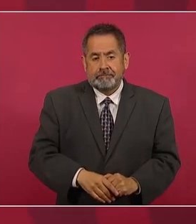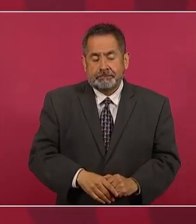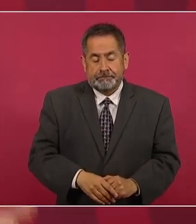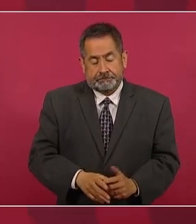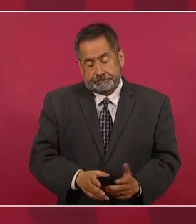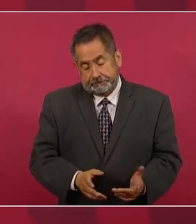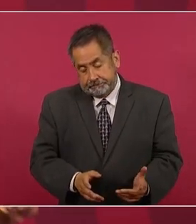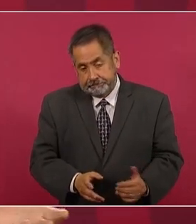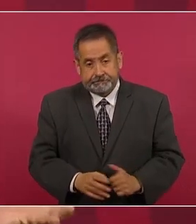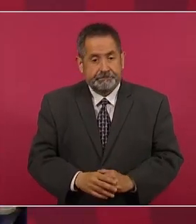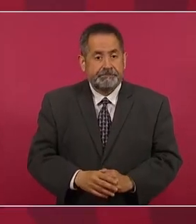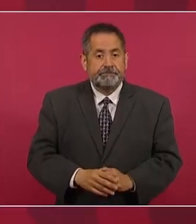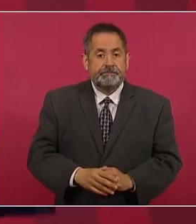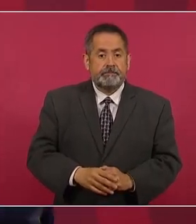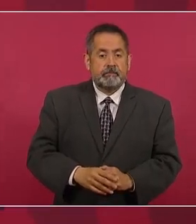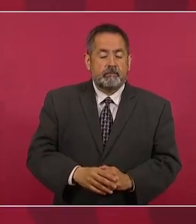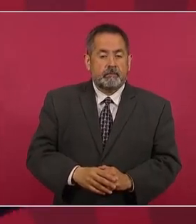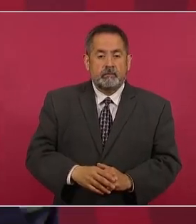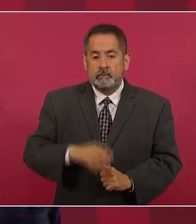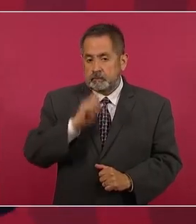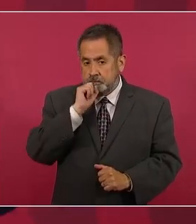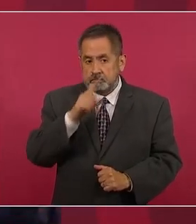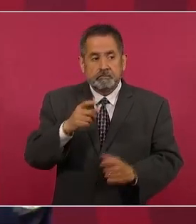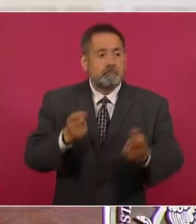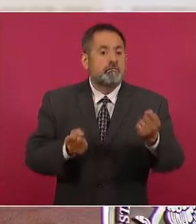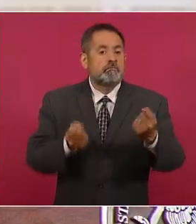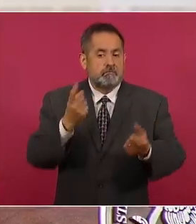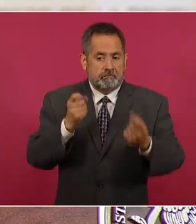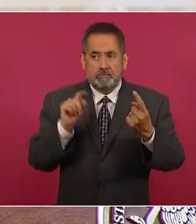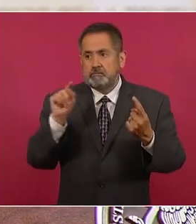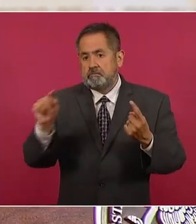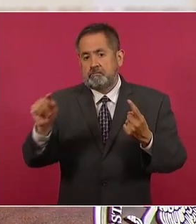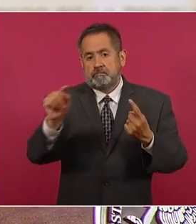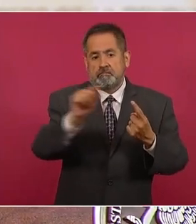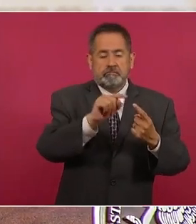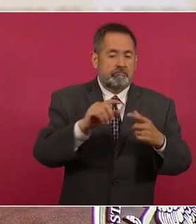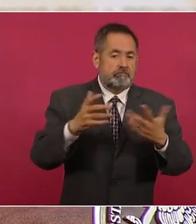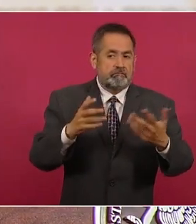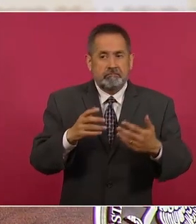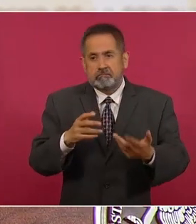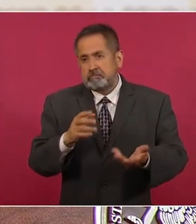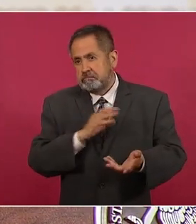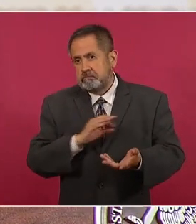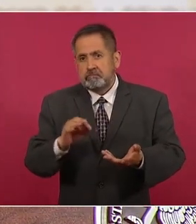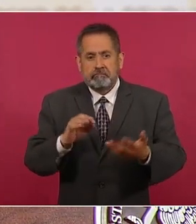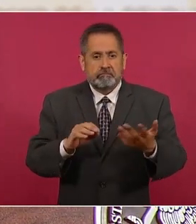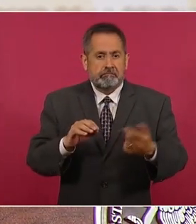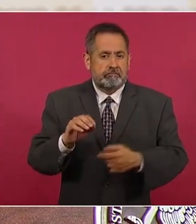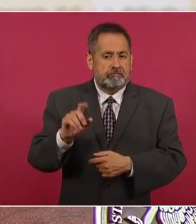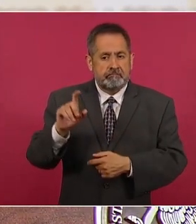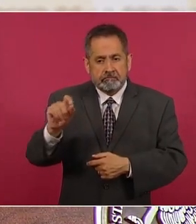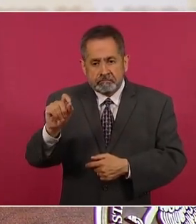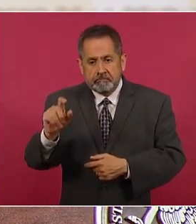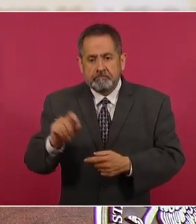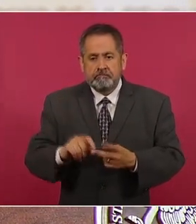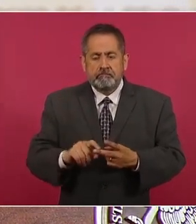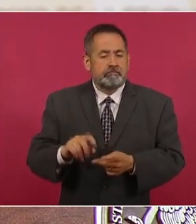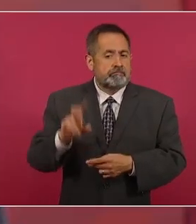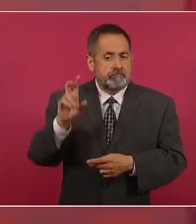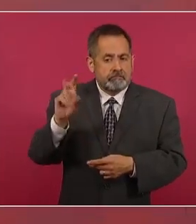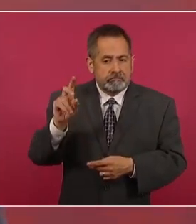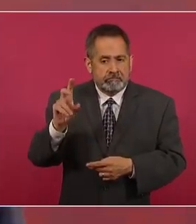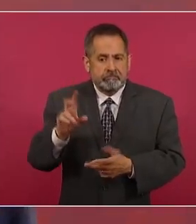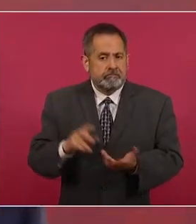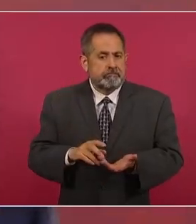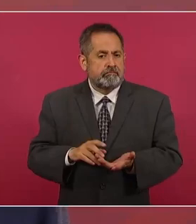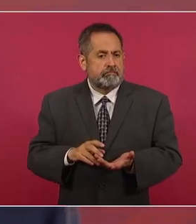y hay lugares en donde son 20, 30. El presupuesto de